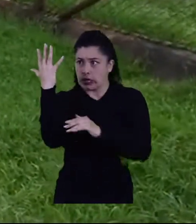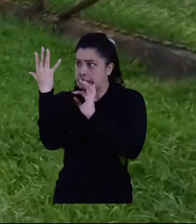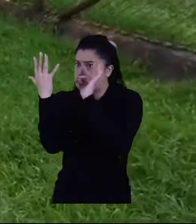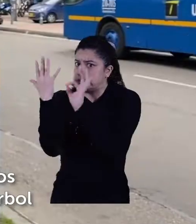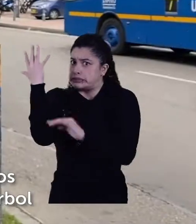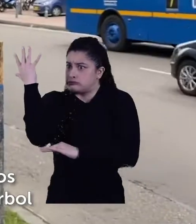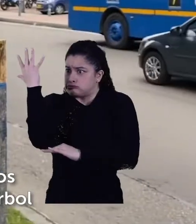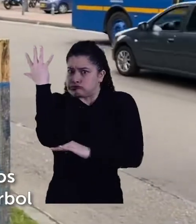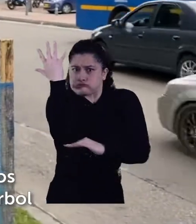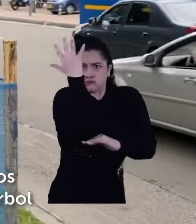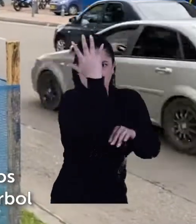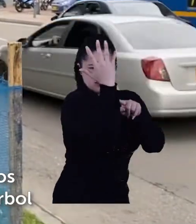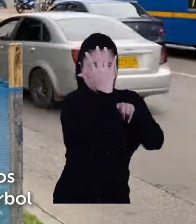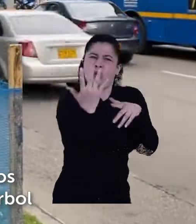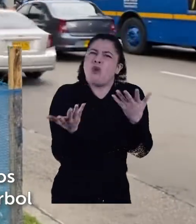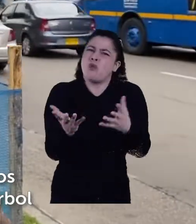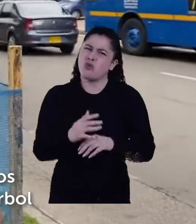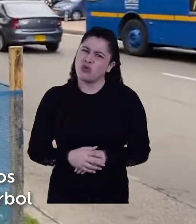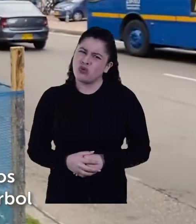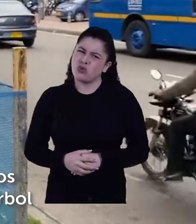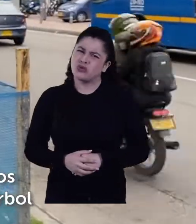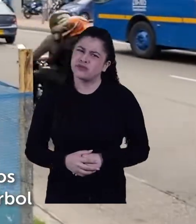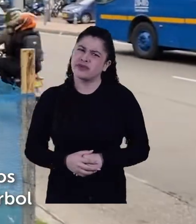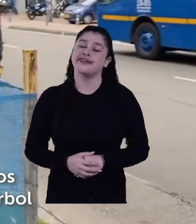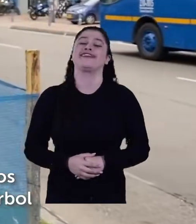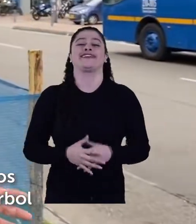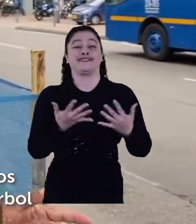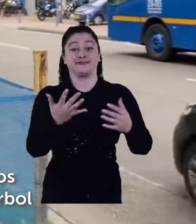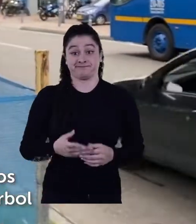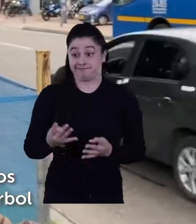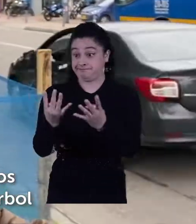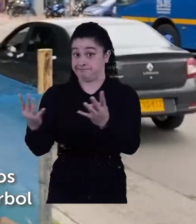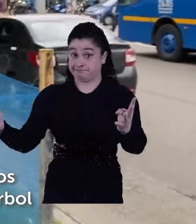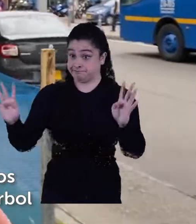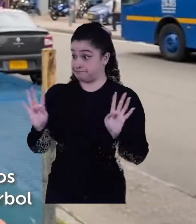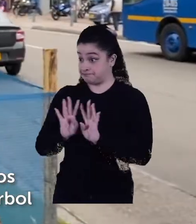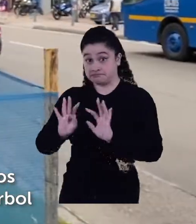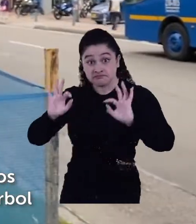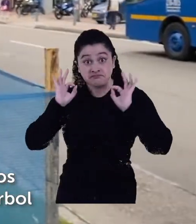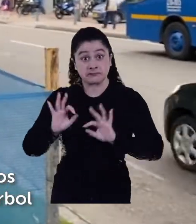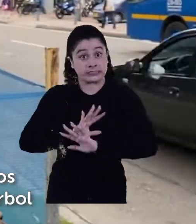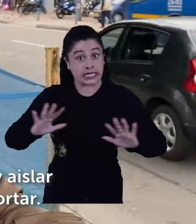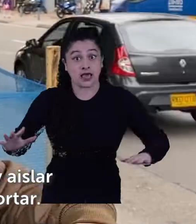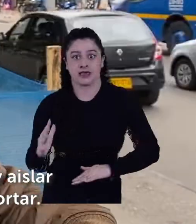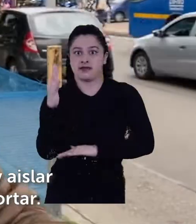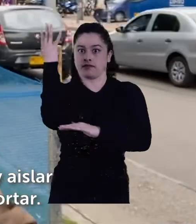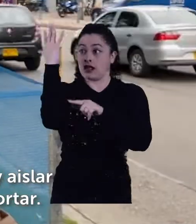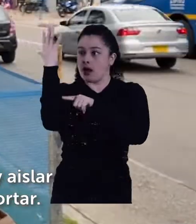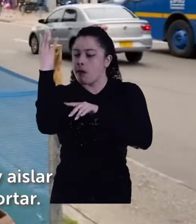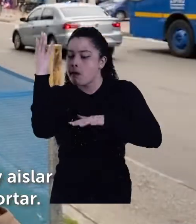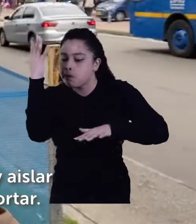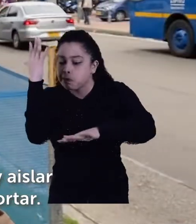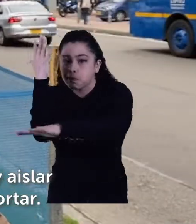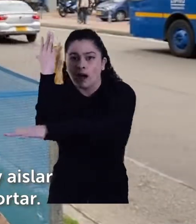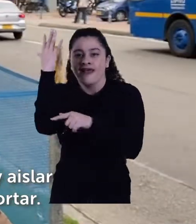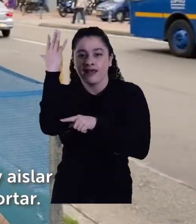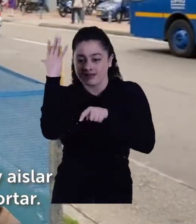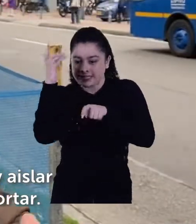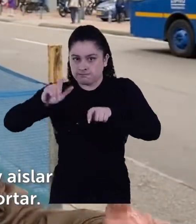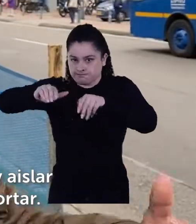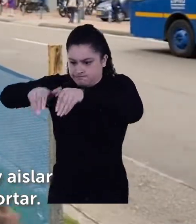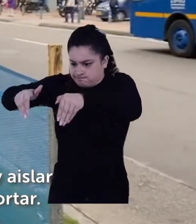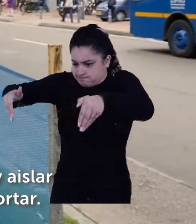sitio una vez asegurada el área procedemos a hacer una excavación alrededor del árbol para poder conseguir